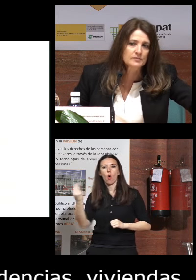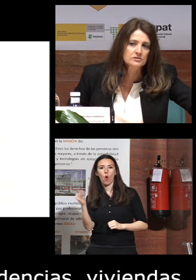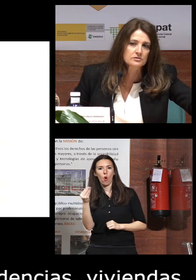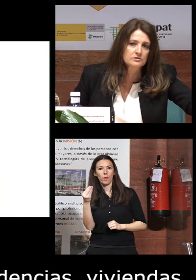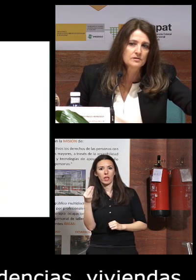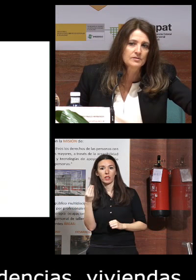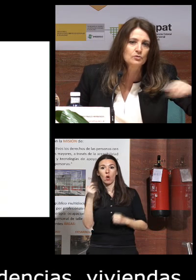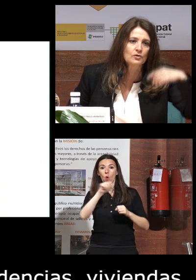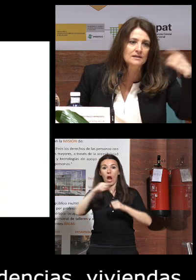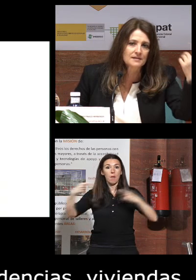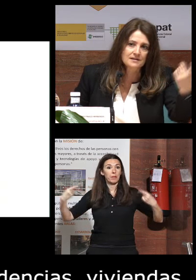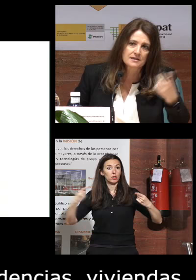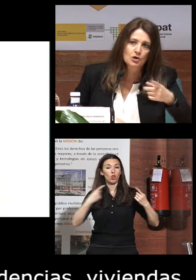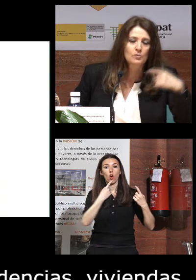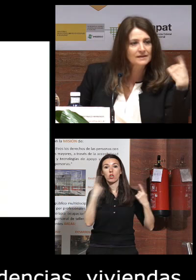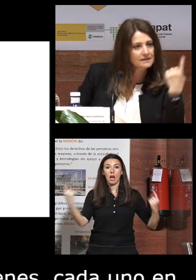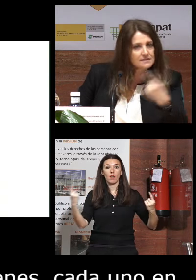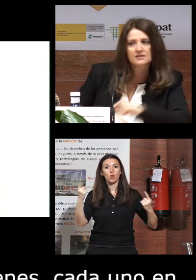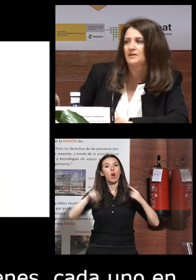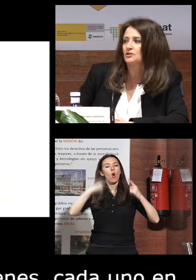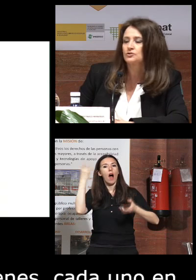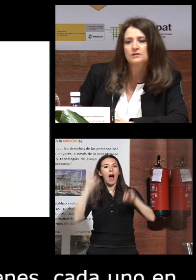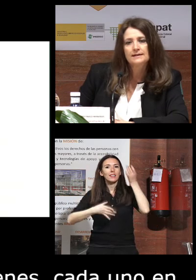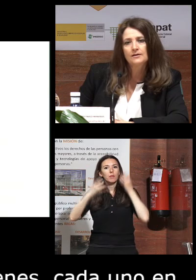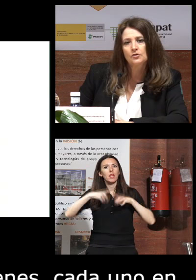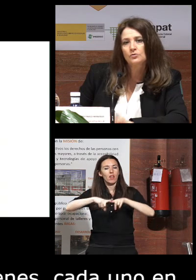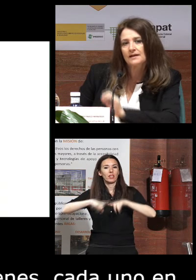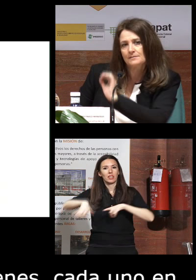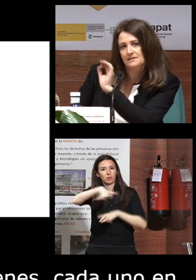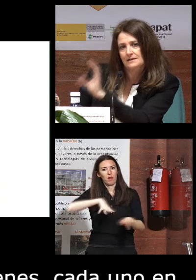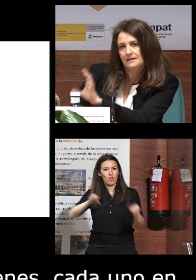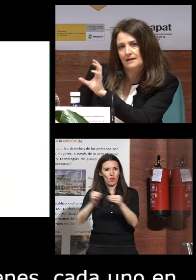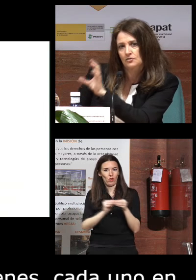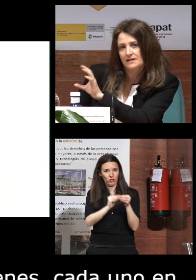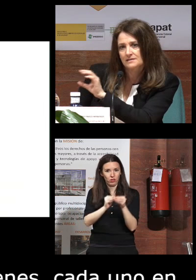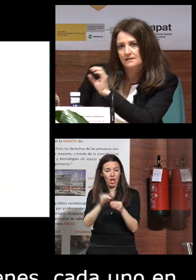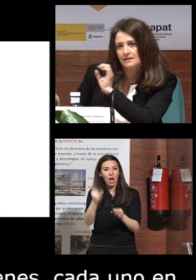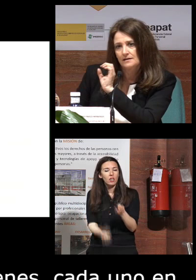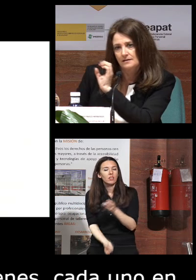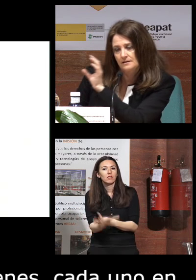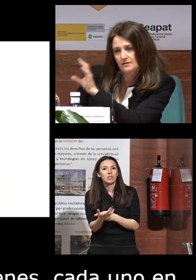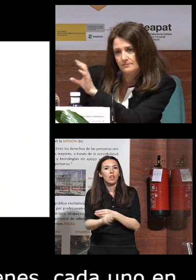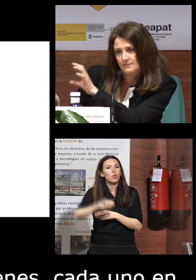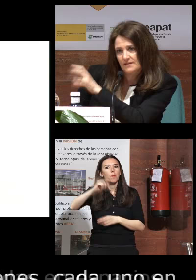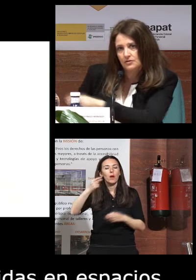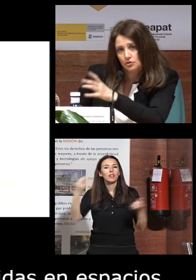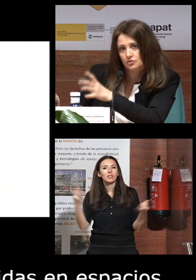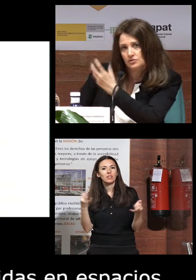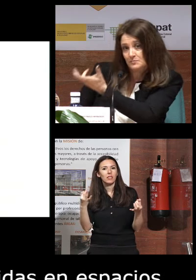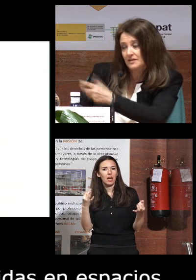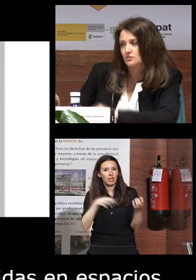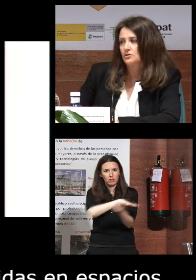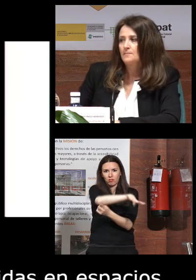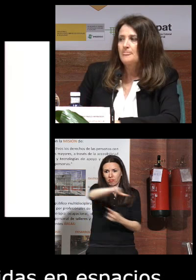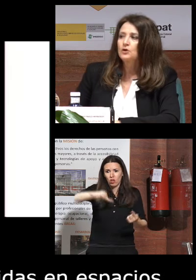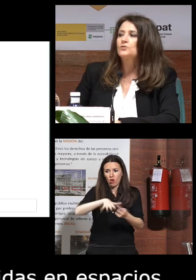uno en su piso pero luego actividades compartidas en espacios en común cada vez se están creando más entornos